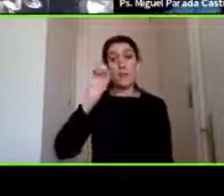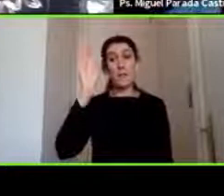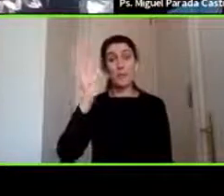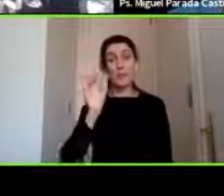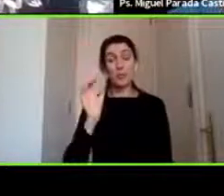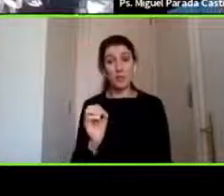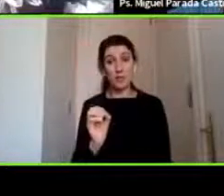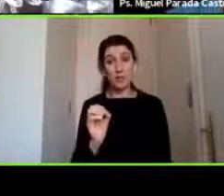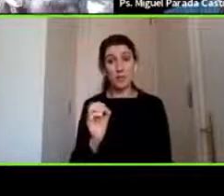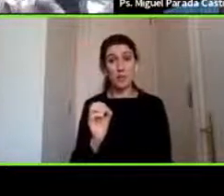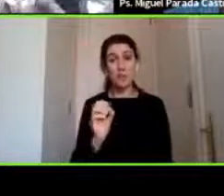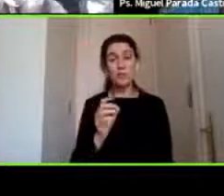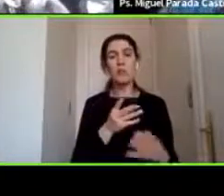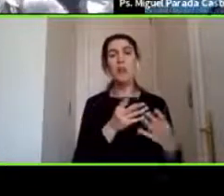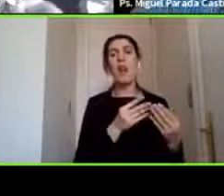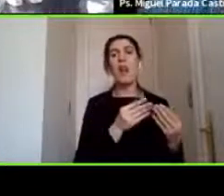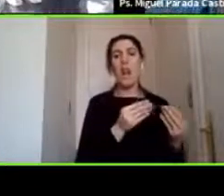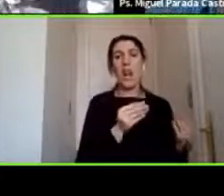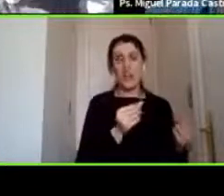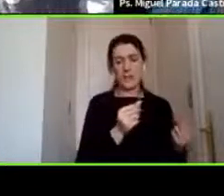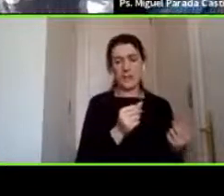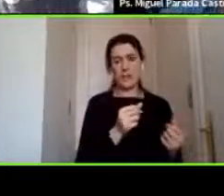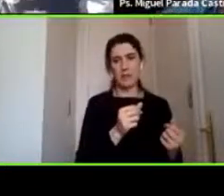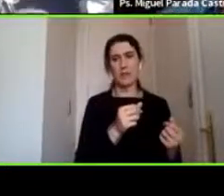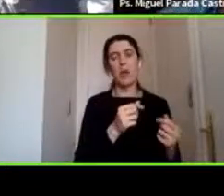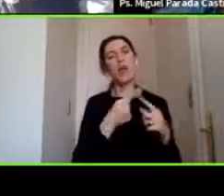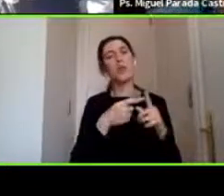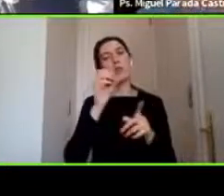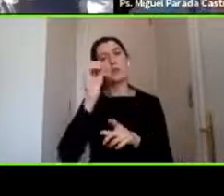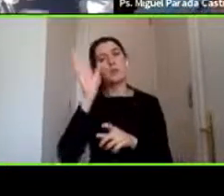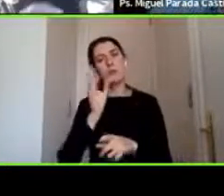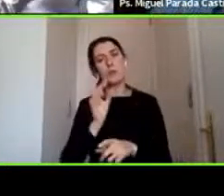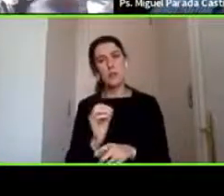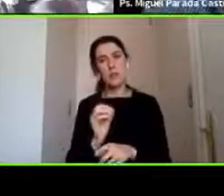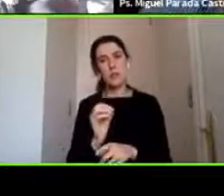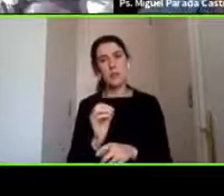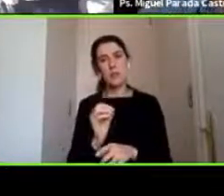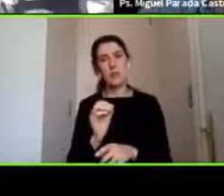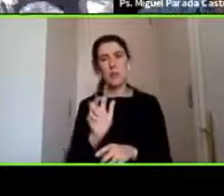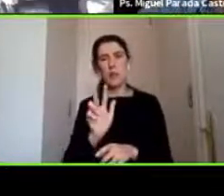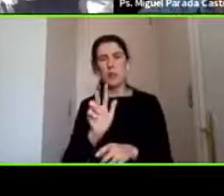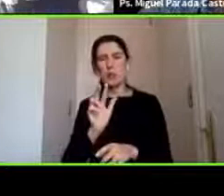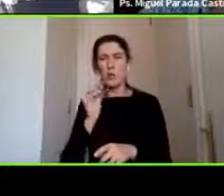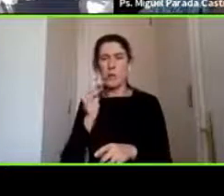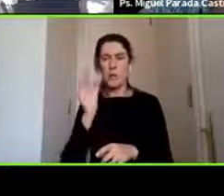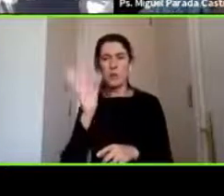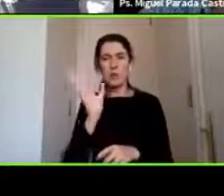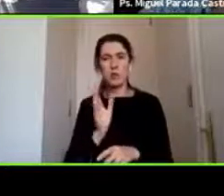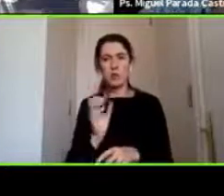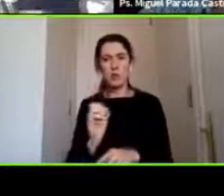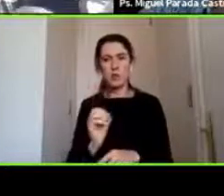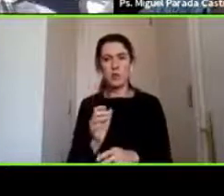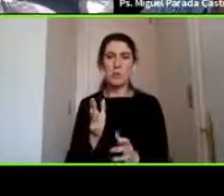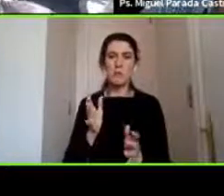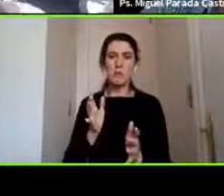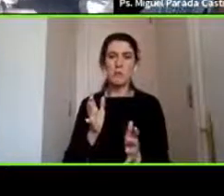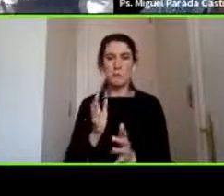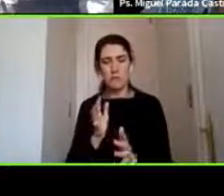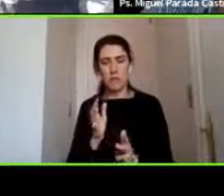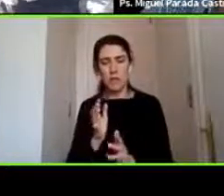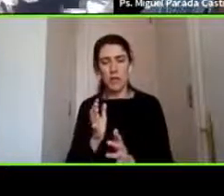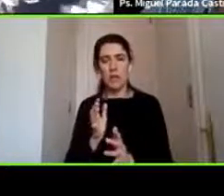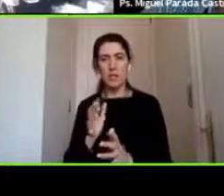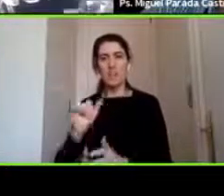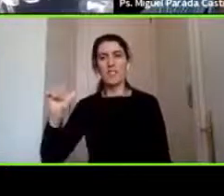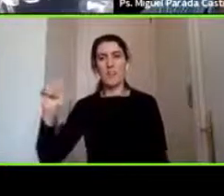leve hay otro porcentaje pequeño de 8% de TEC moderado y un